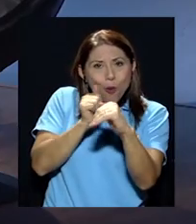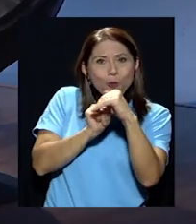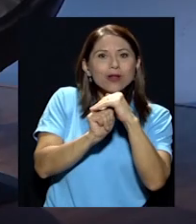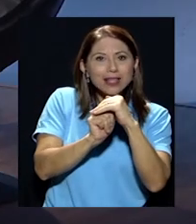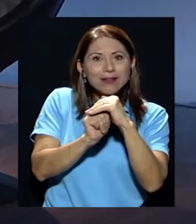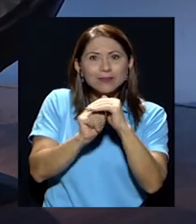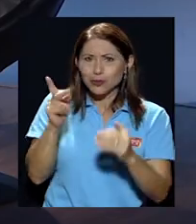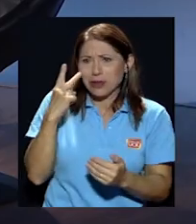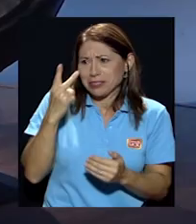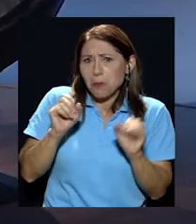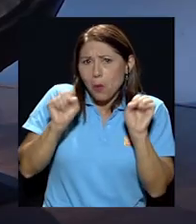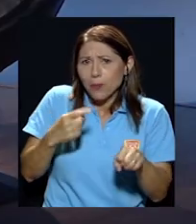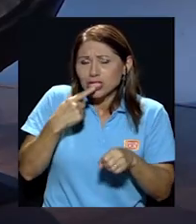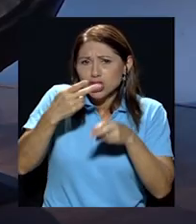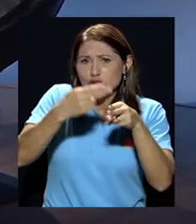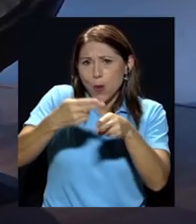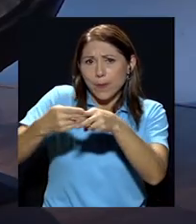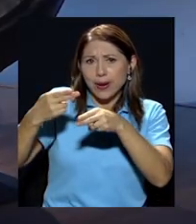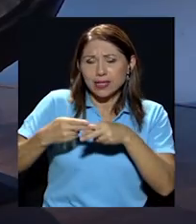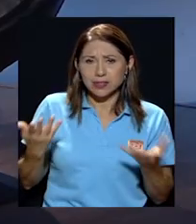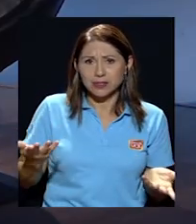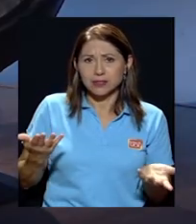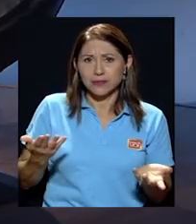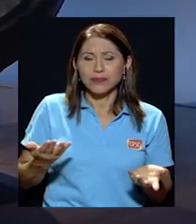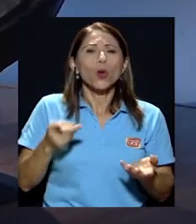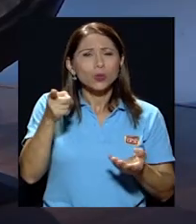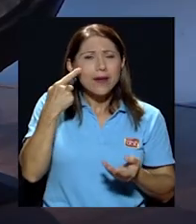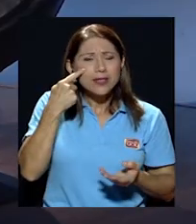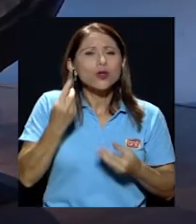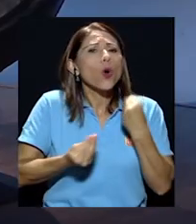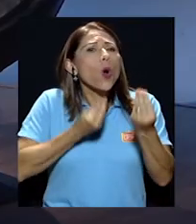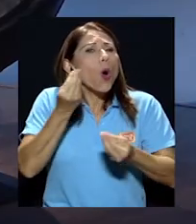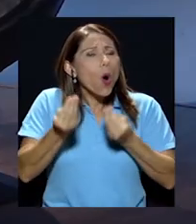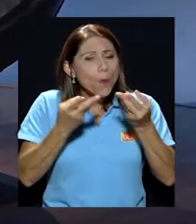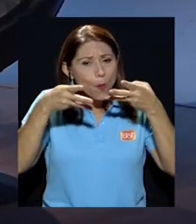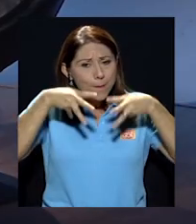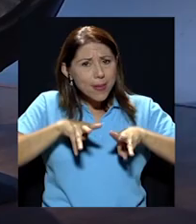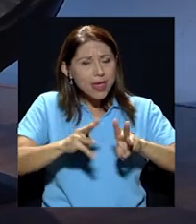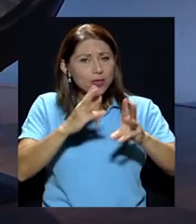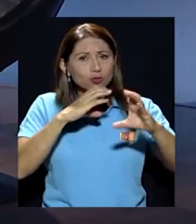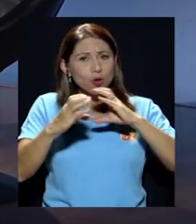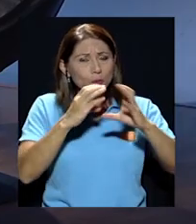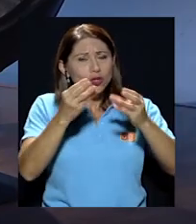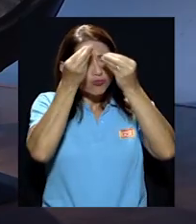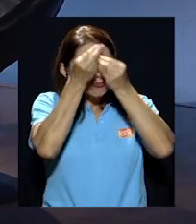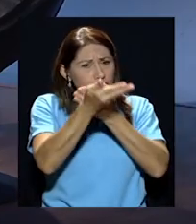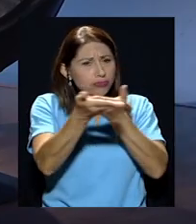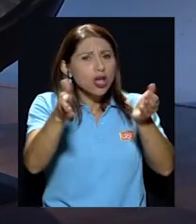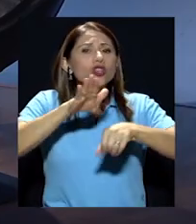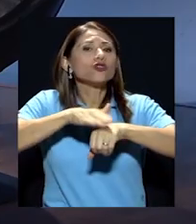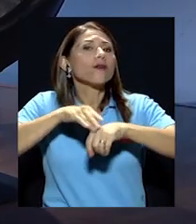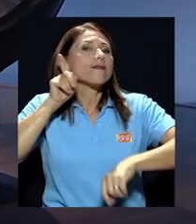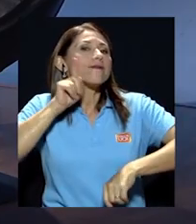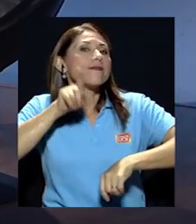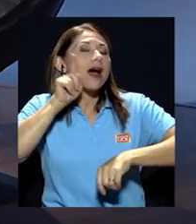empezamos a dar nombres, cómo han dado a conocer esos medios los fraudes que hicieron con